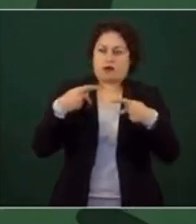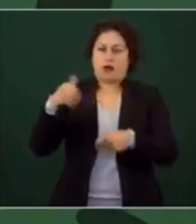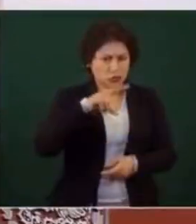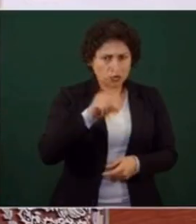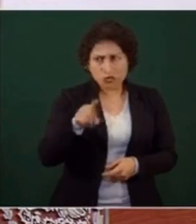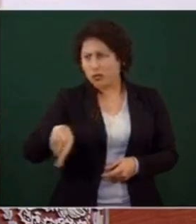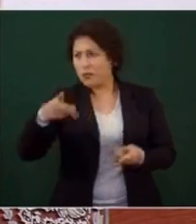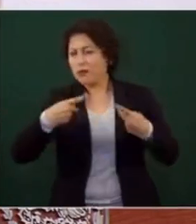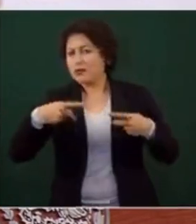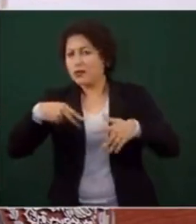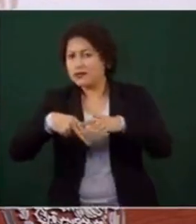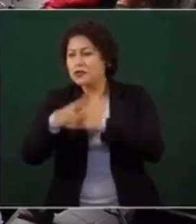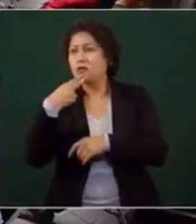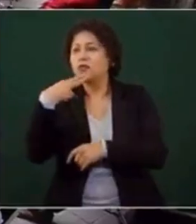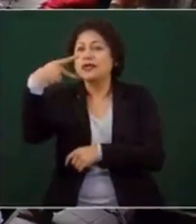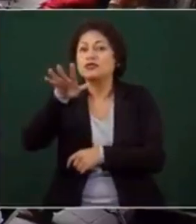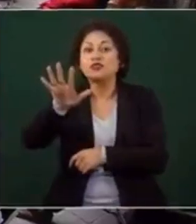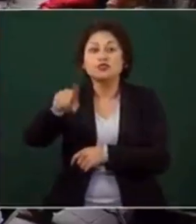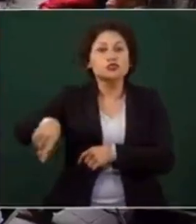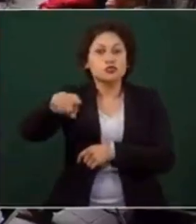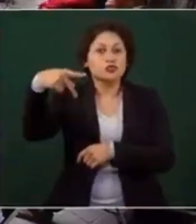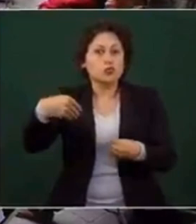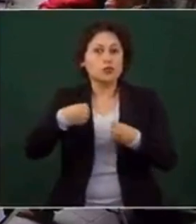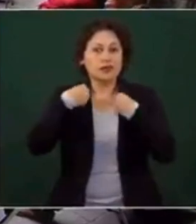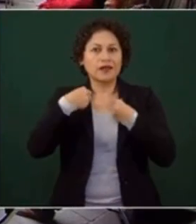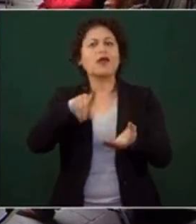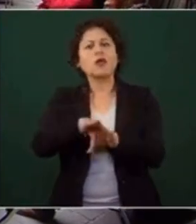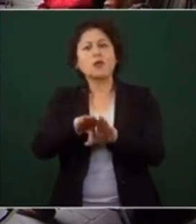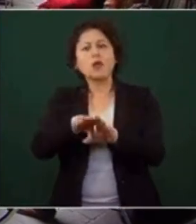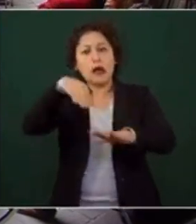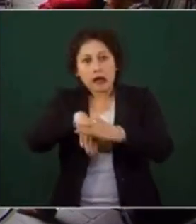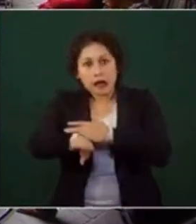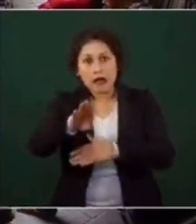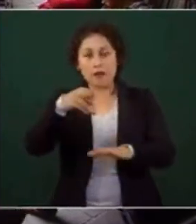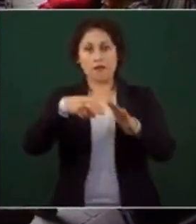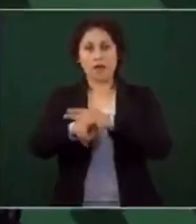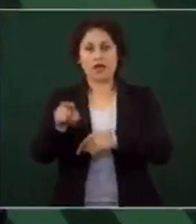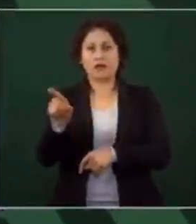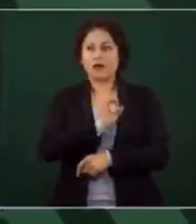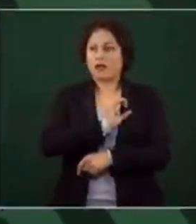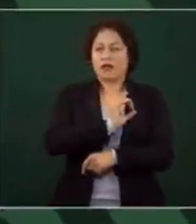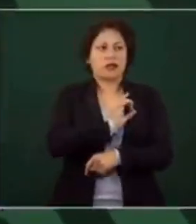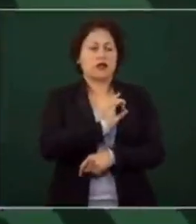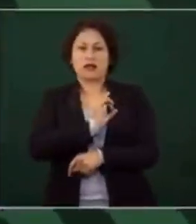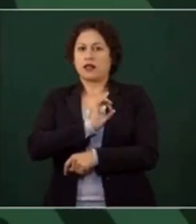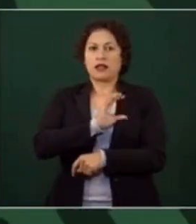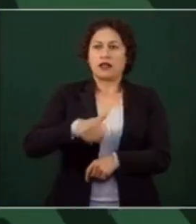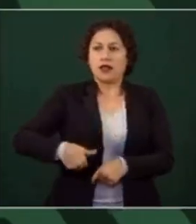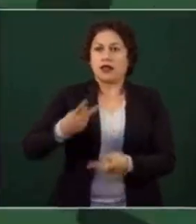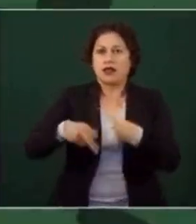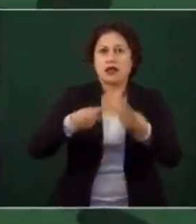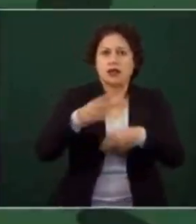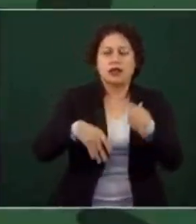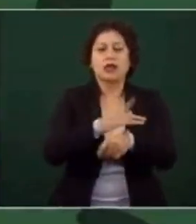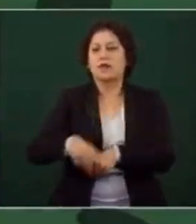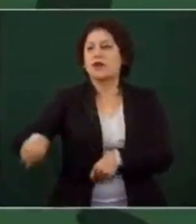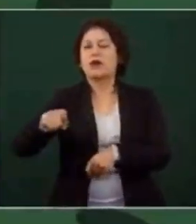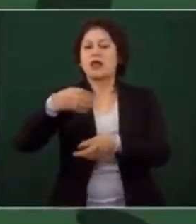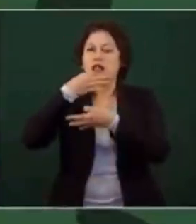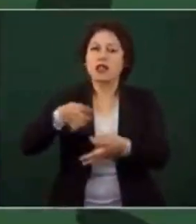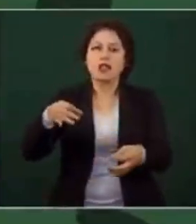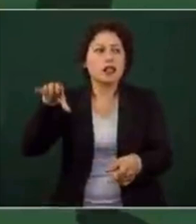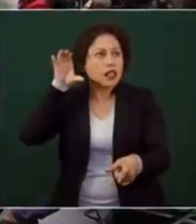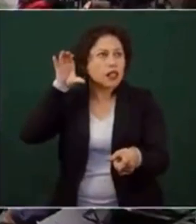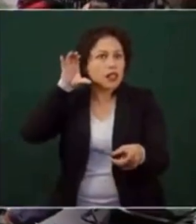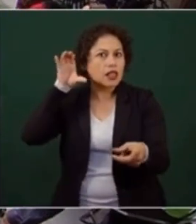diario. vivir con la psicosis, de que puede haber un accidente. Porque es lo que están escuchando de Ciro y es lo que están escuchando